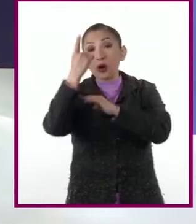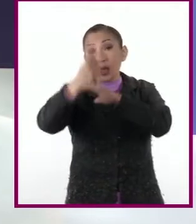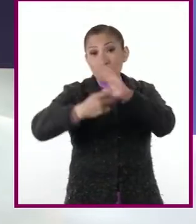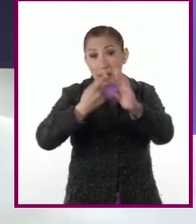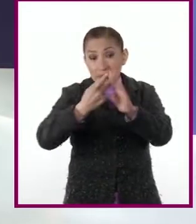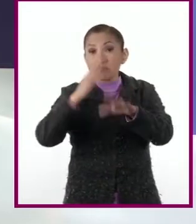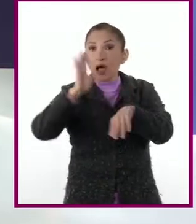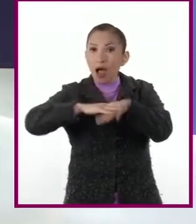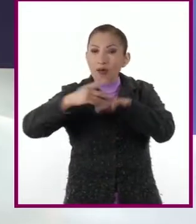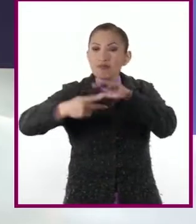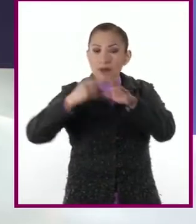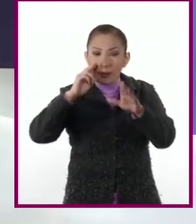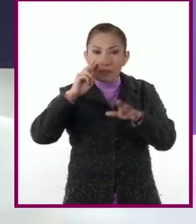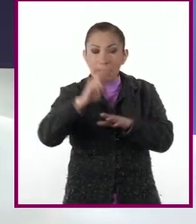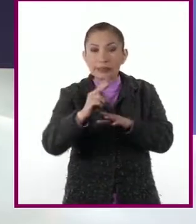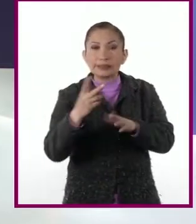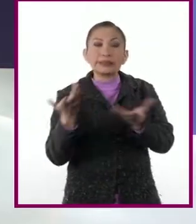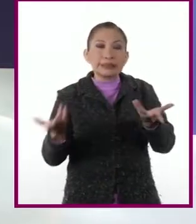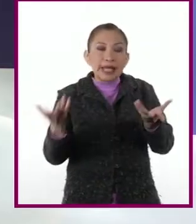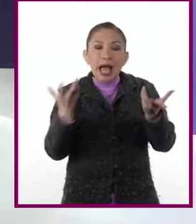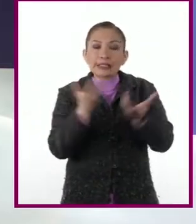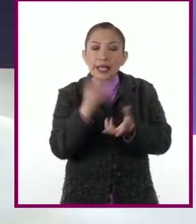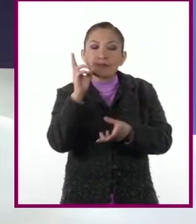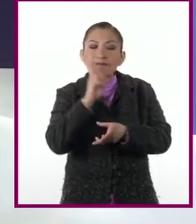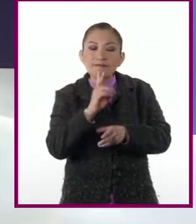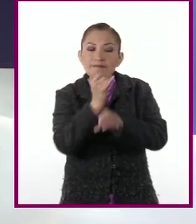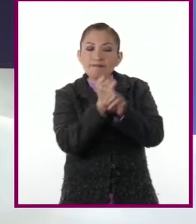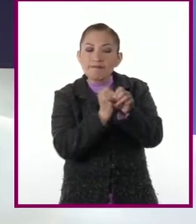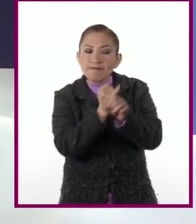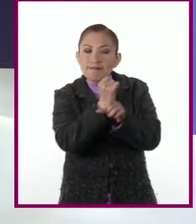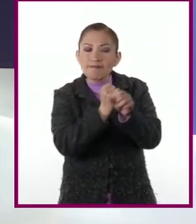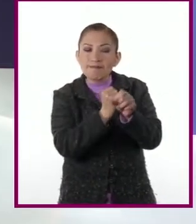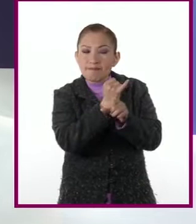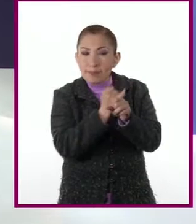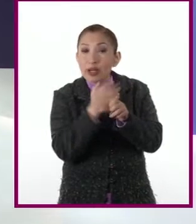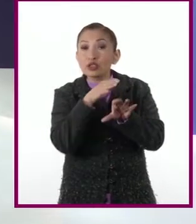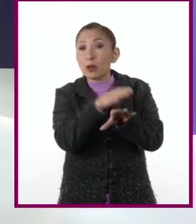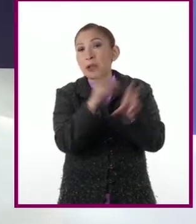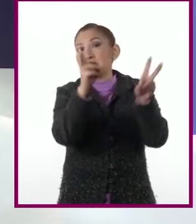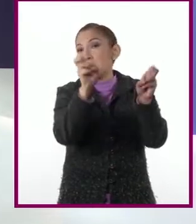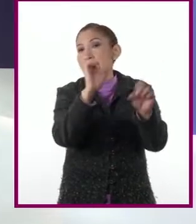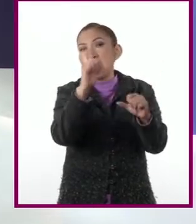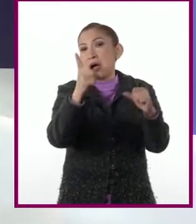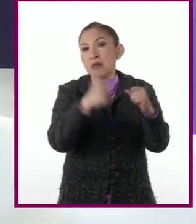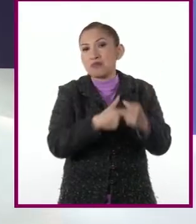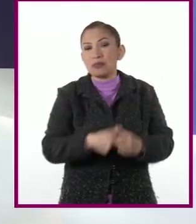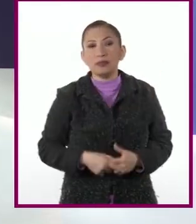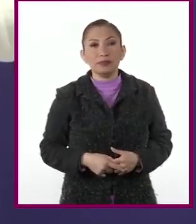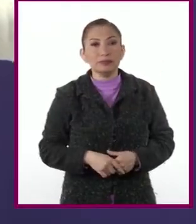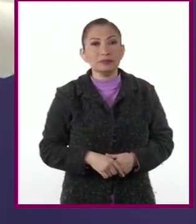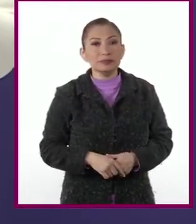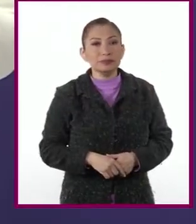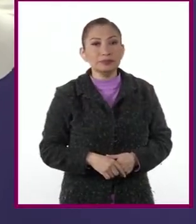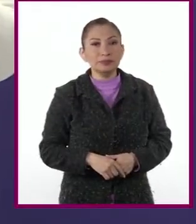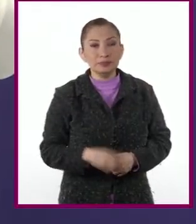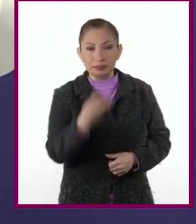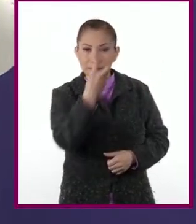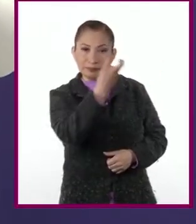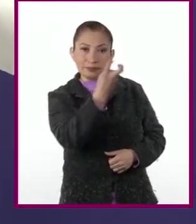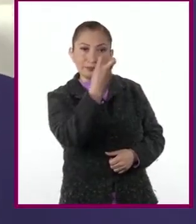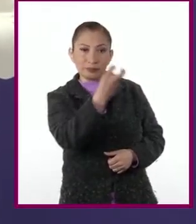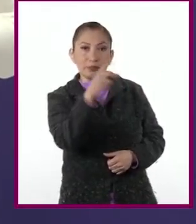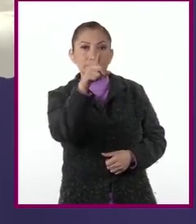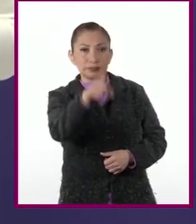se han encontrado ante el reto de realizar una investigación acerca de un tema determinado. Para ello,